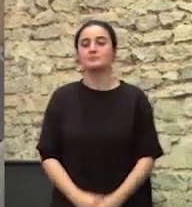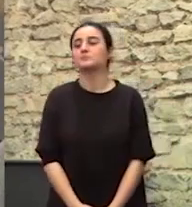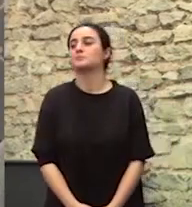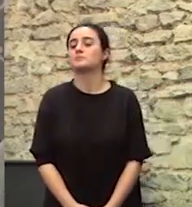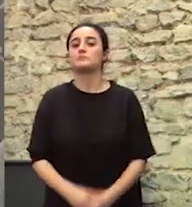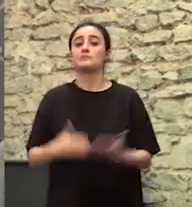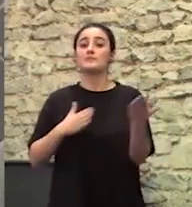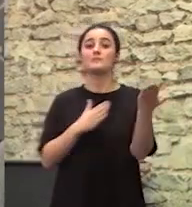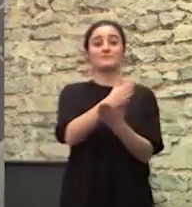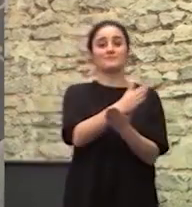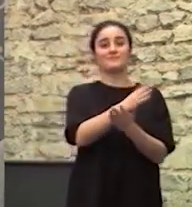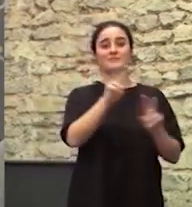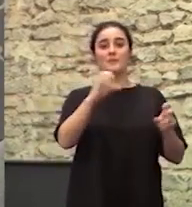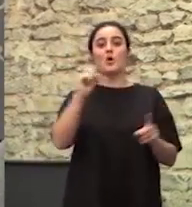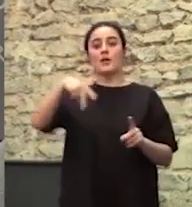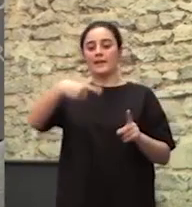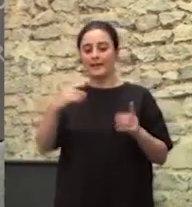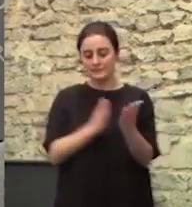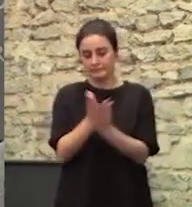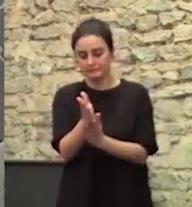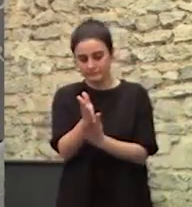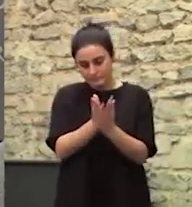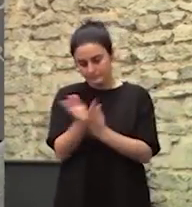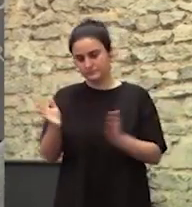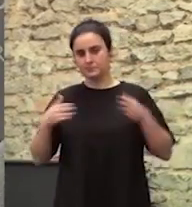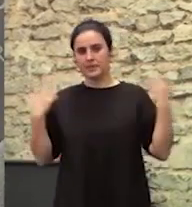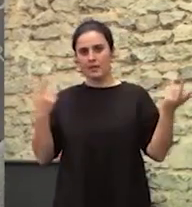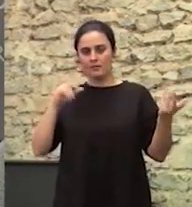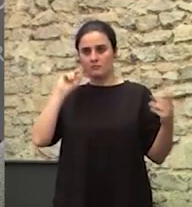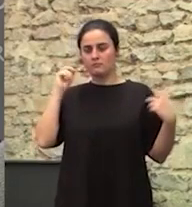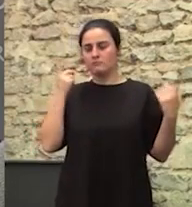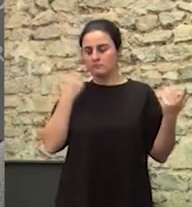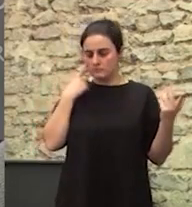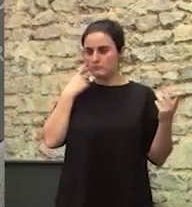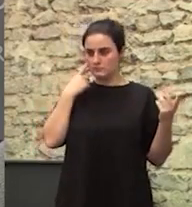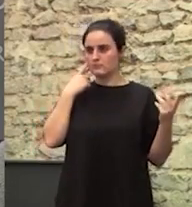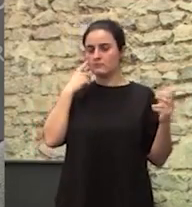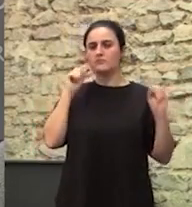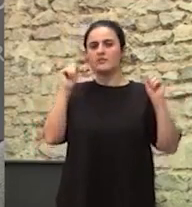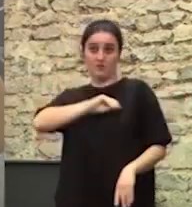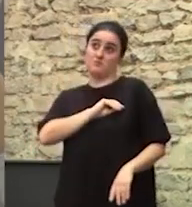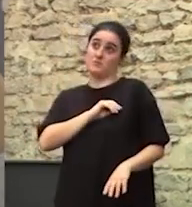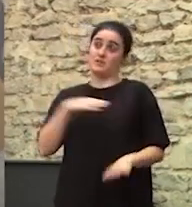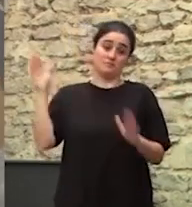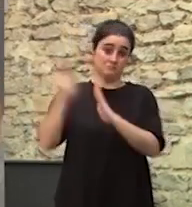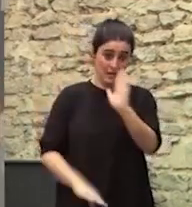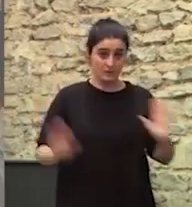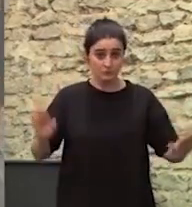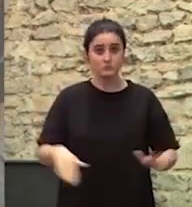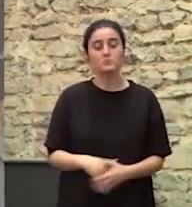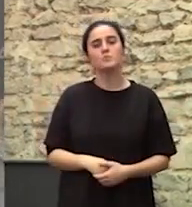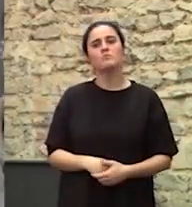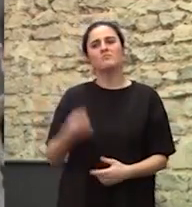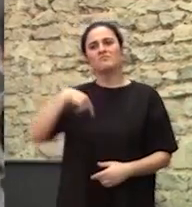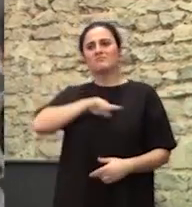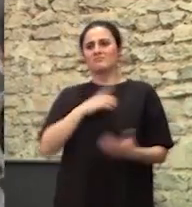Esto por un lado Lo de las ONGs por otro Y de repente decimos Vale, ¿qué nos queda? No